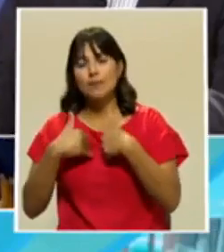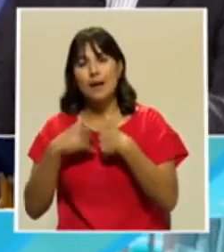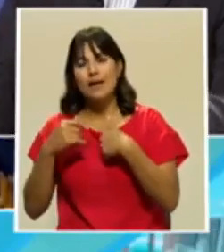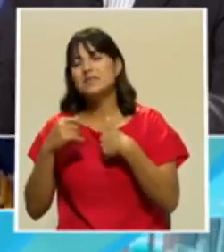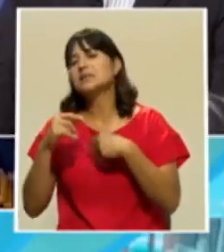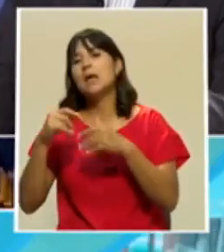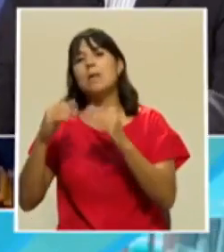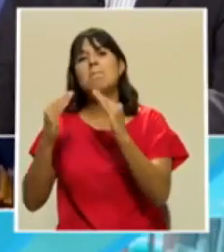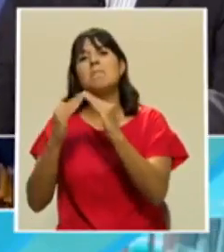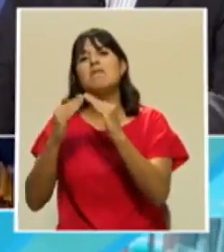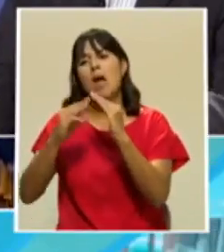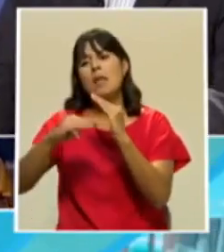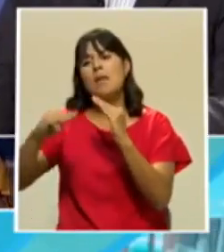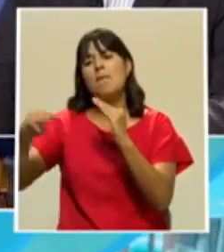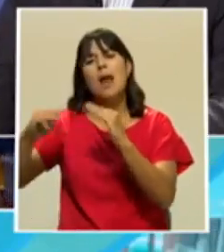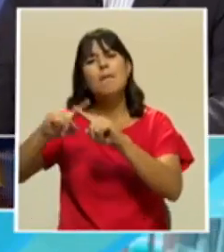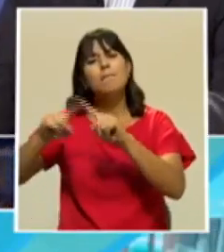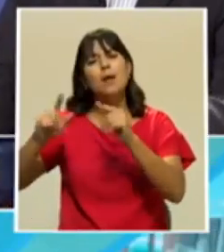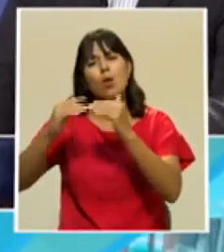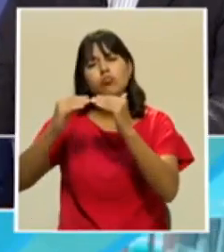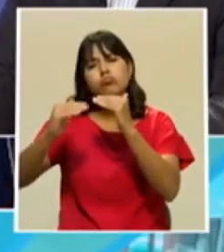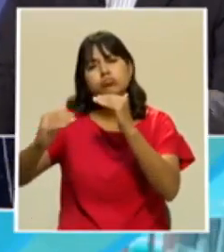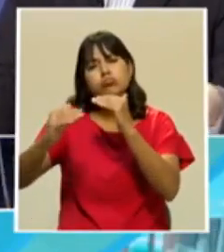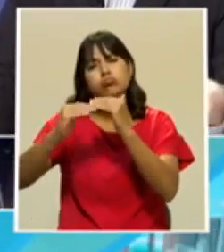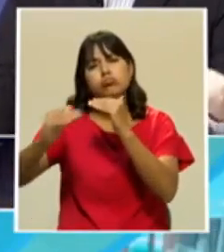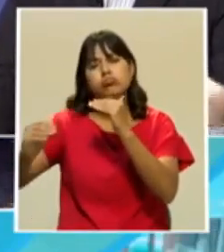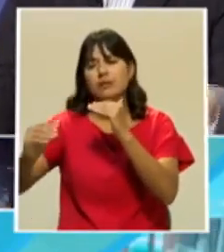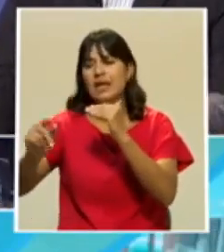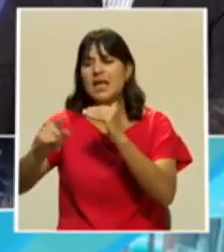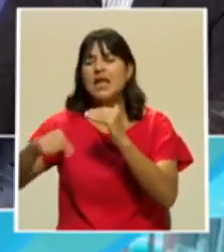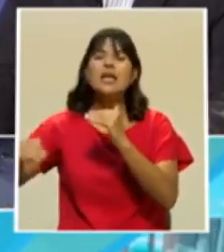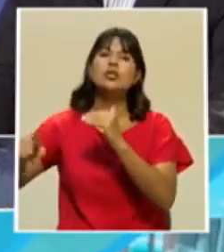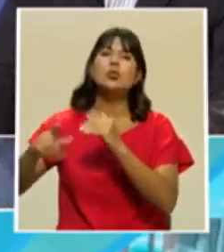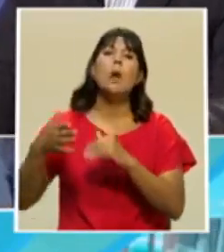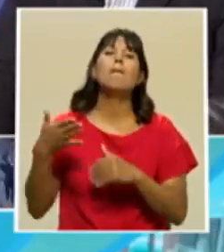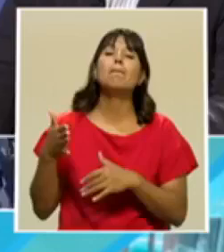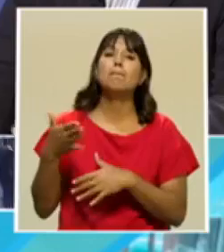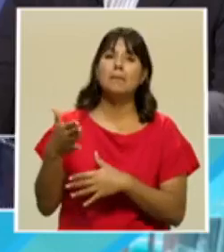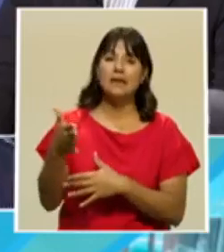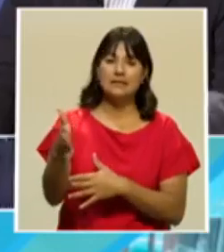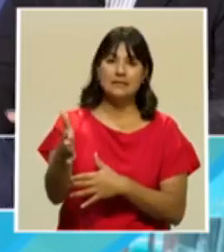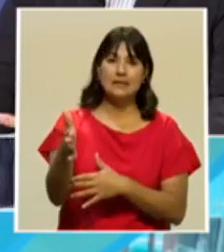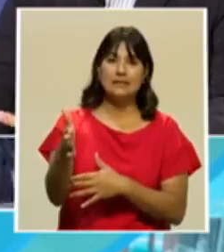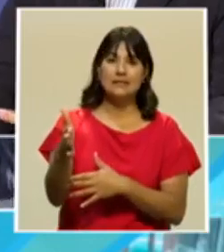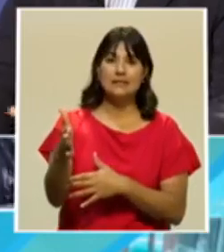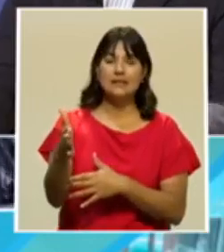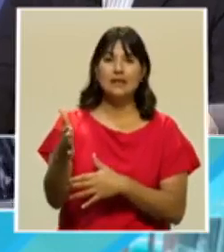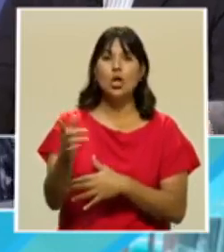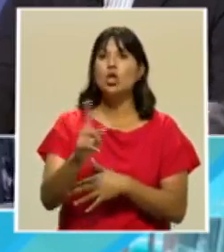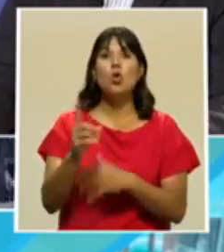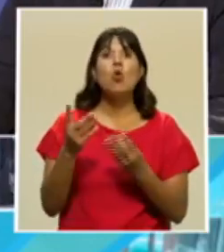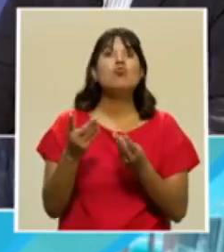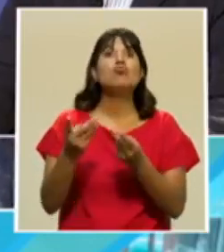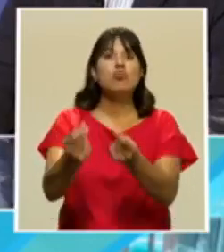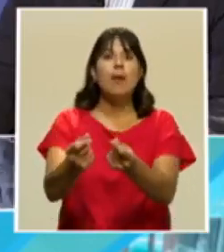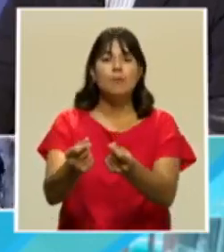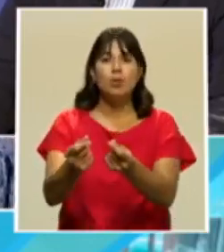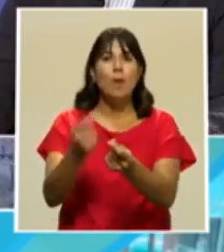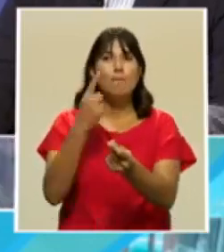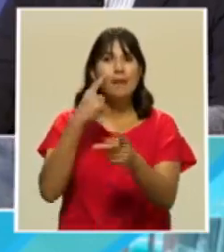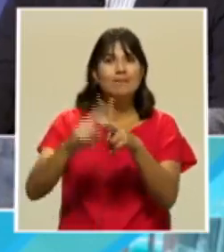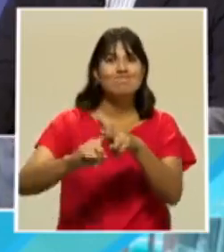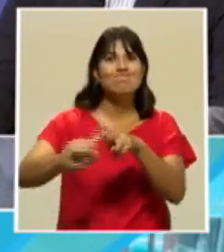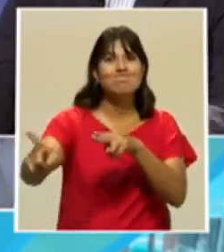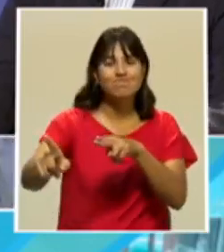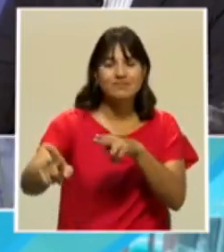mayoritariamente en pequeños peces que no logran por su pequeño tamaño y no alcanzan la velocidad para escapar la red